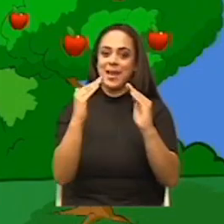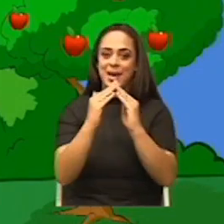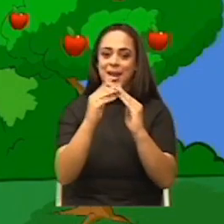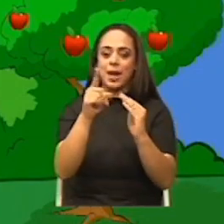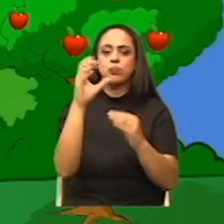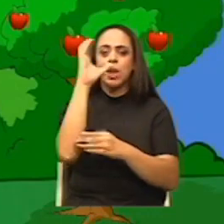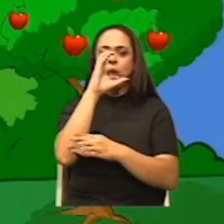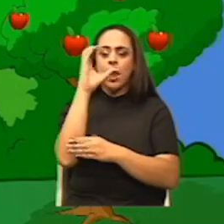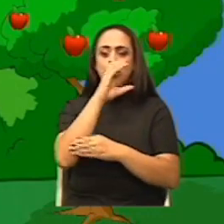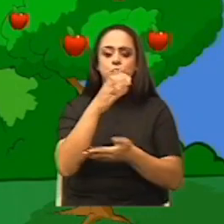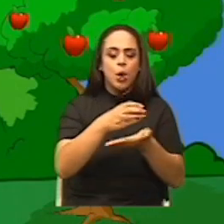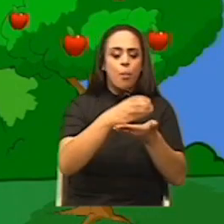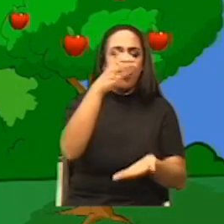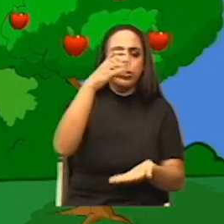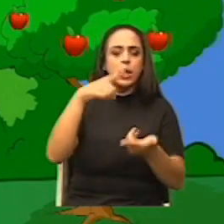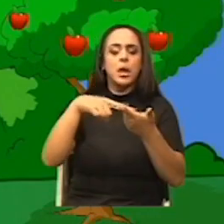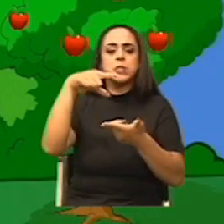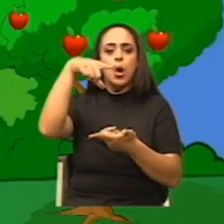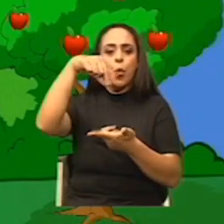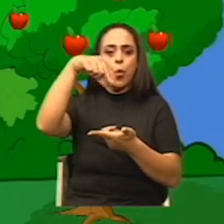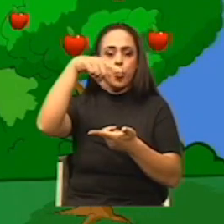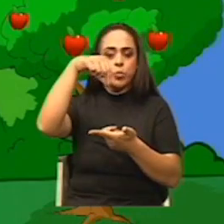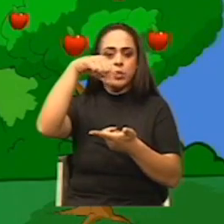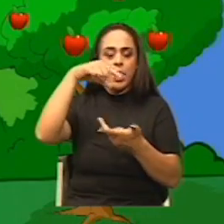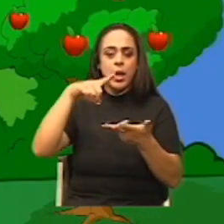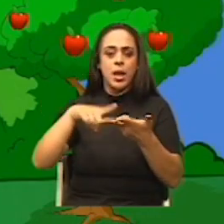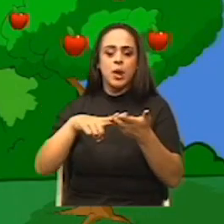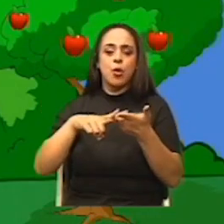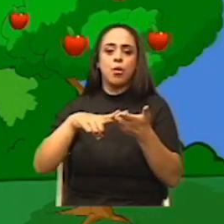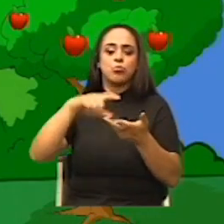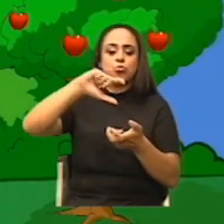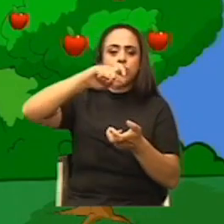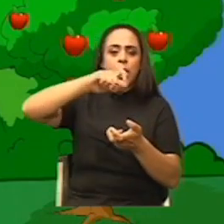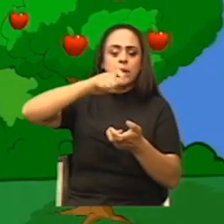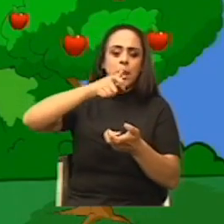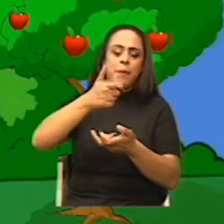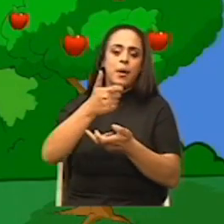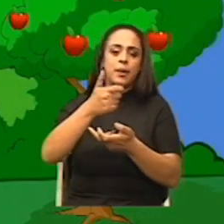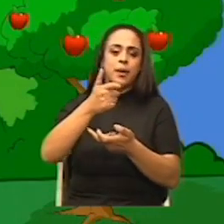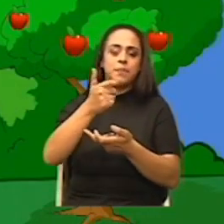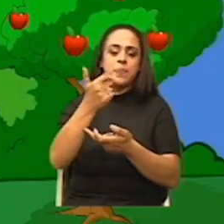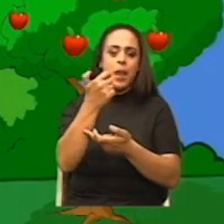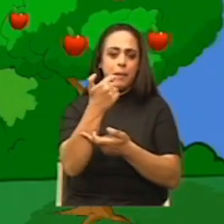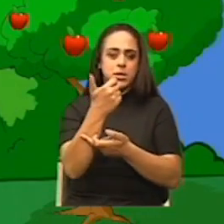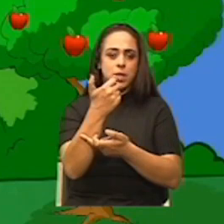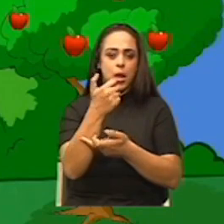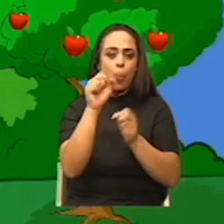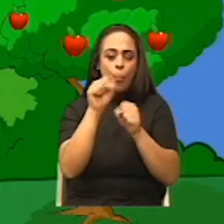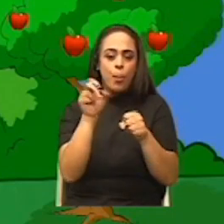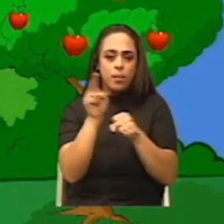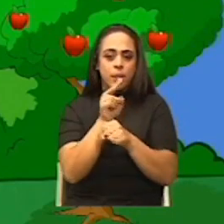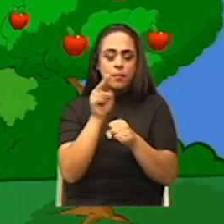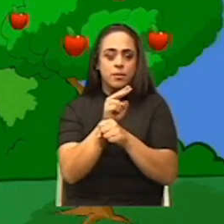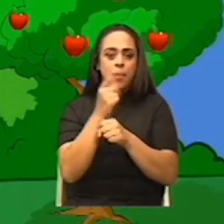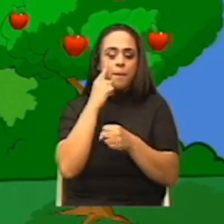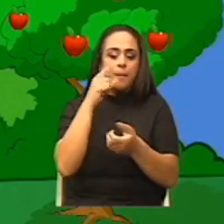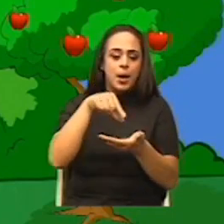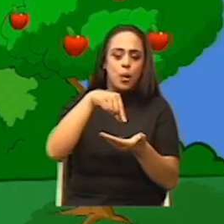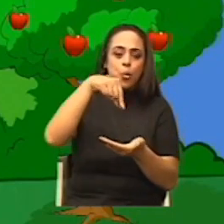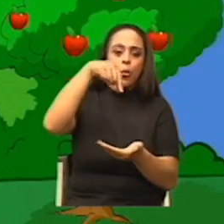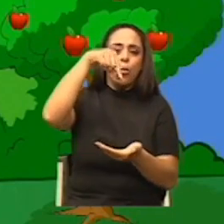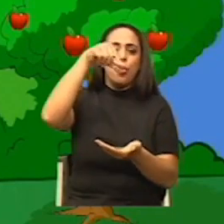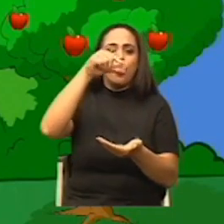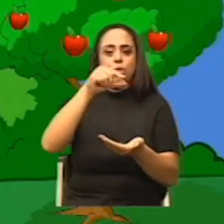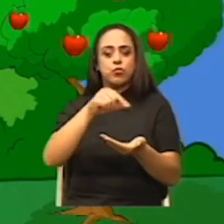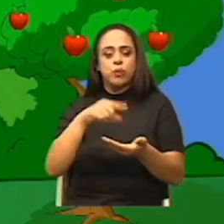un gotero que también pueden utilizar, también una tapa de lapicero, solo que le tienen que hacer ajustes para que flote como lo suficiente y